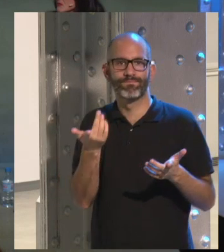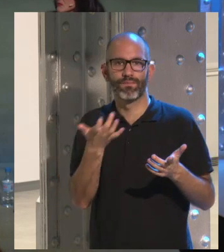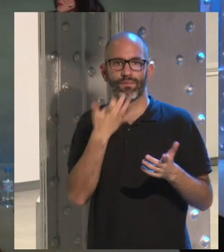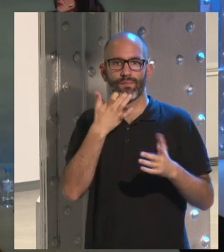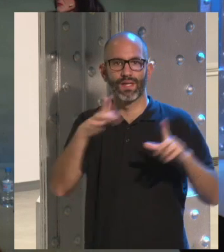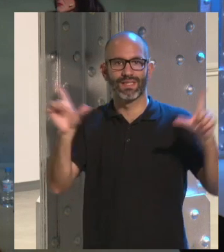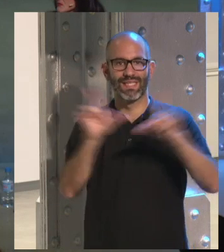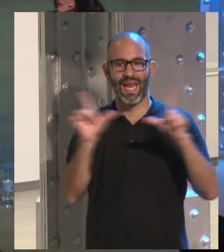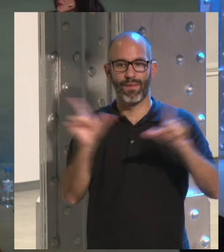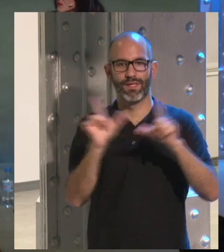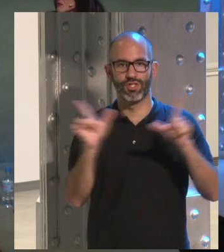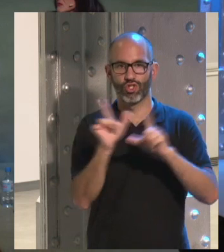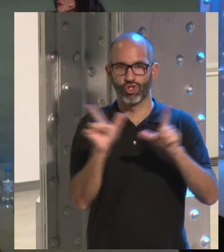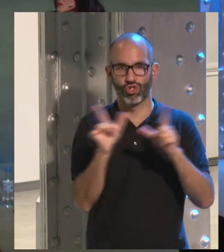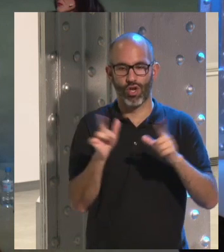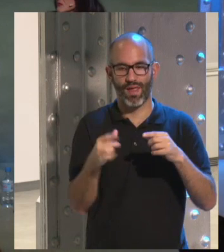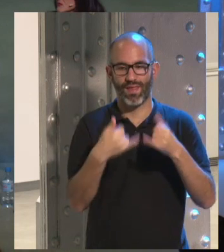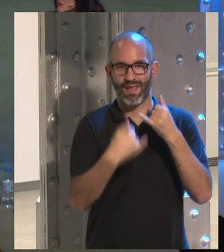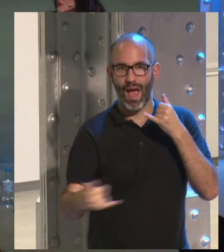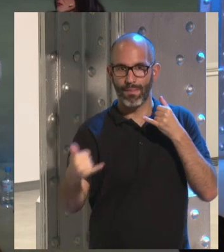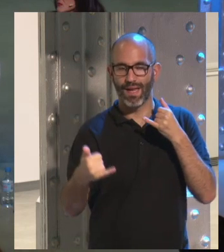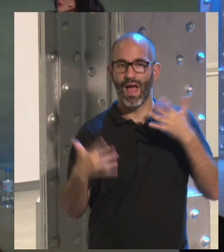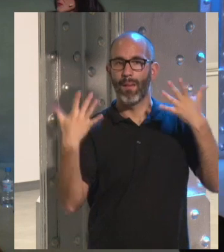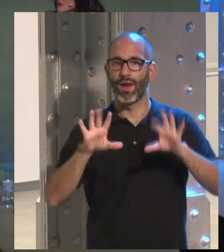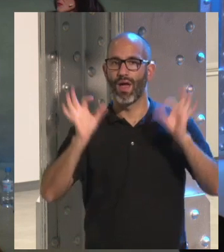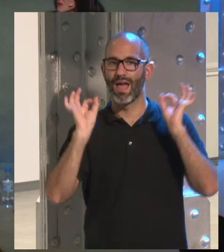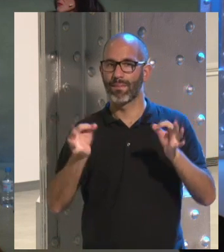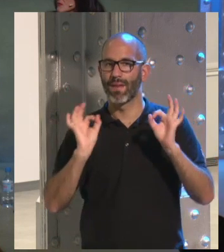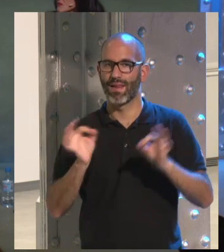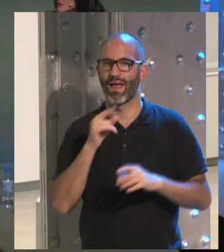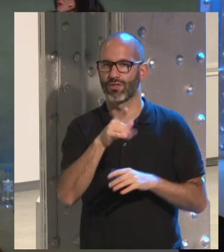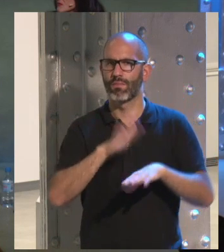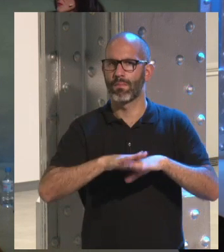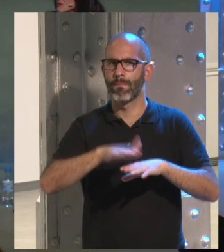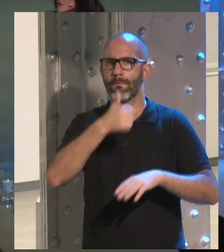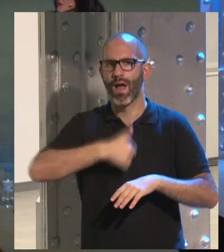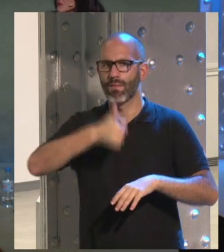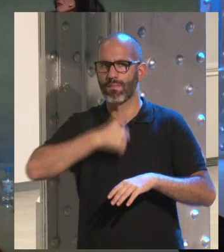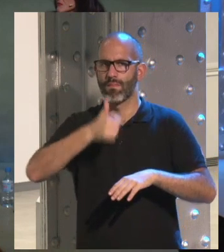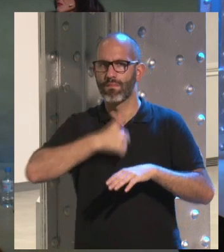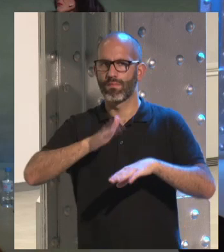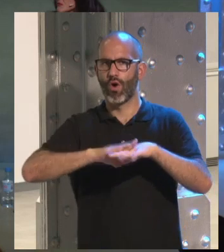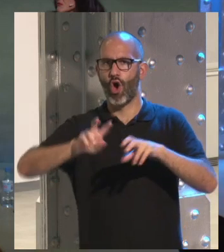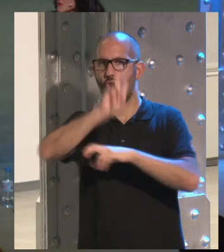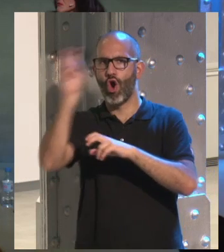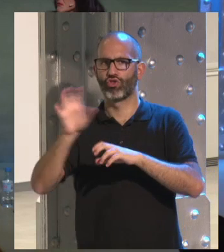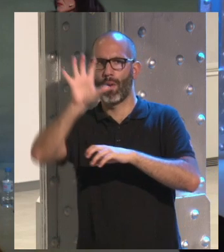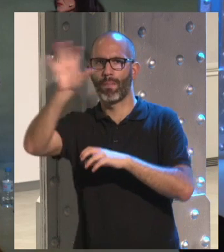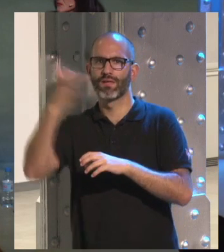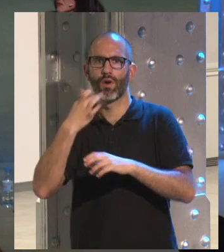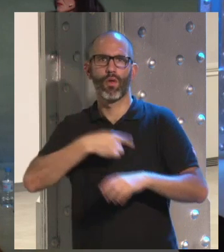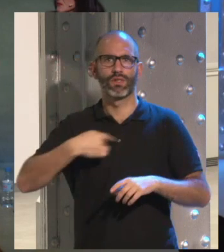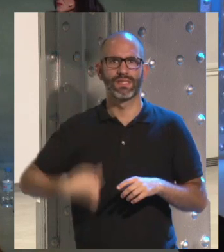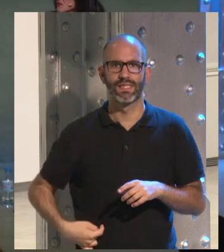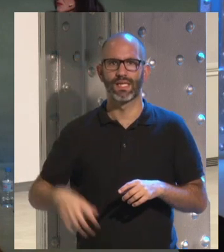televisiones de cable pero la realidad es que han sido bastante resistentes frente a censura de otros países como puede ser